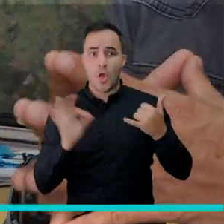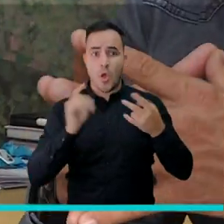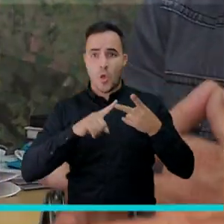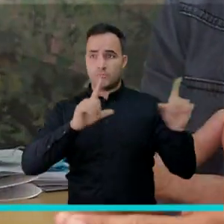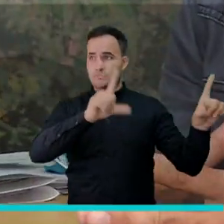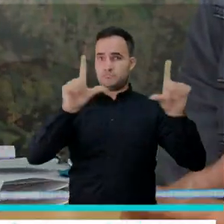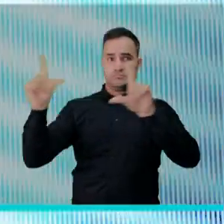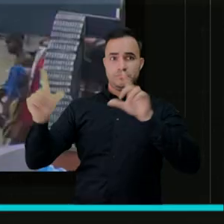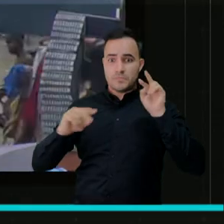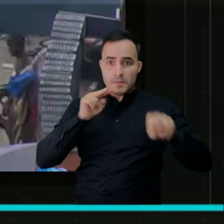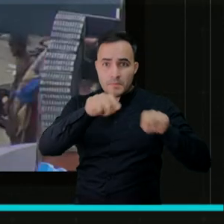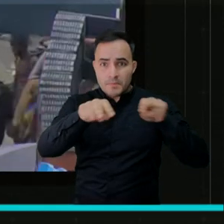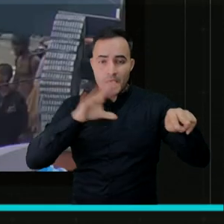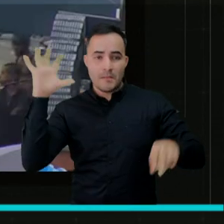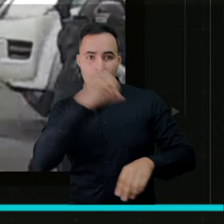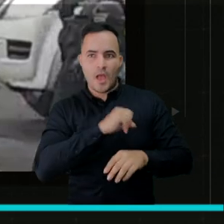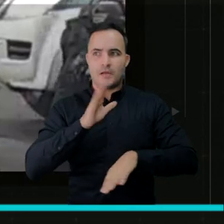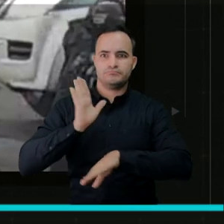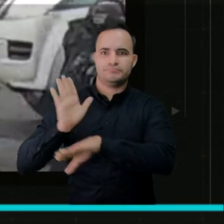situación delictiva.